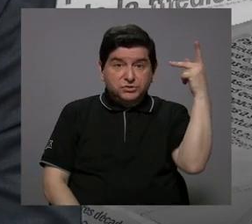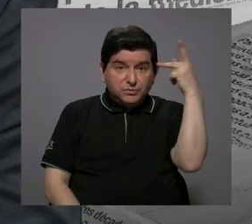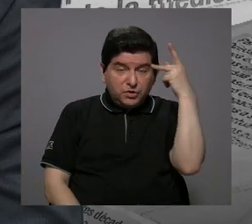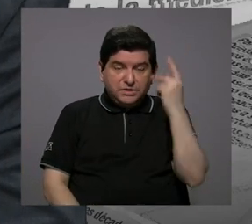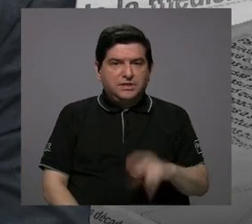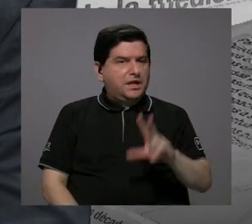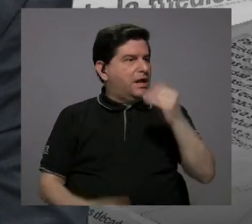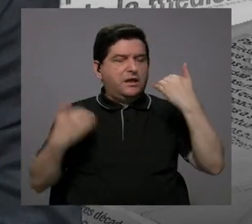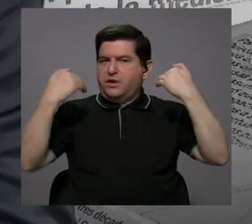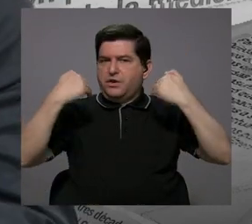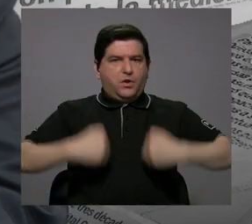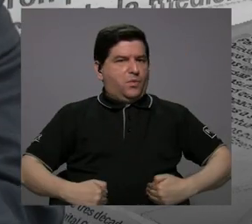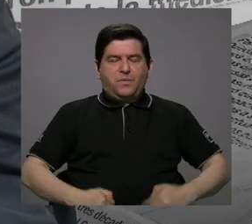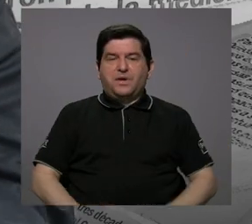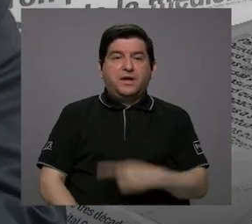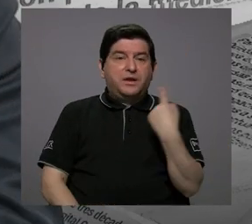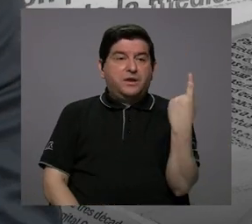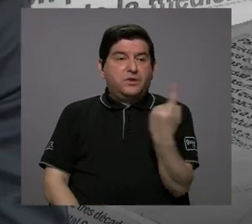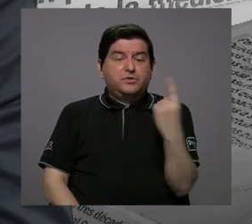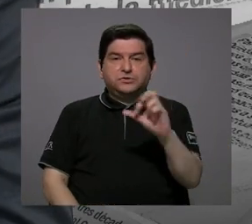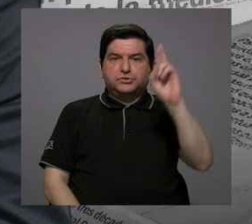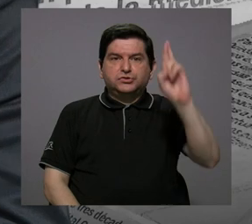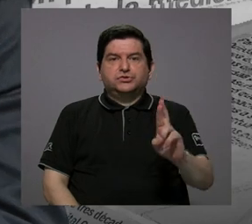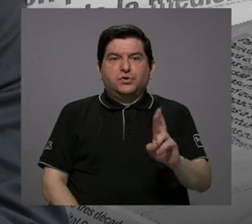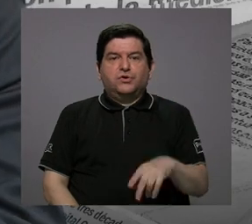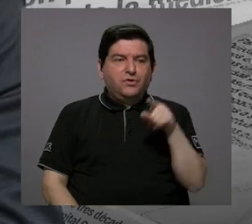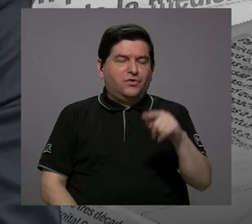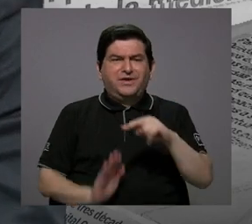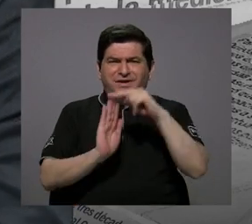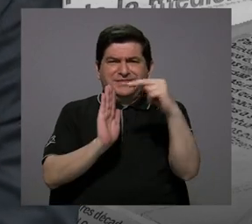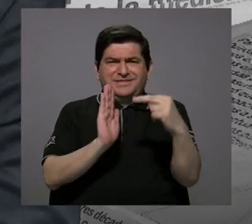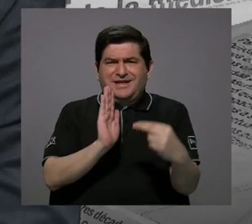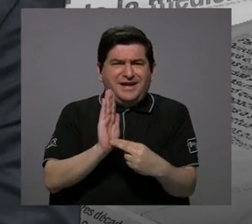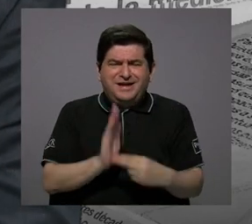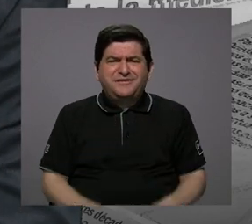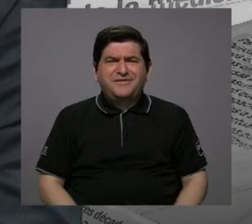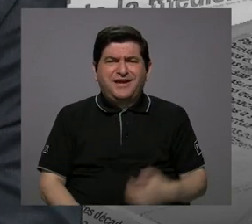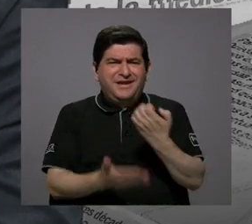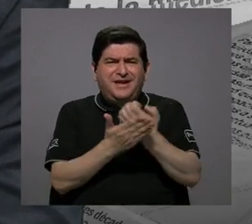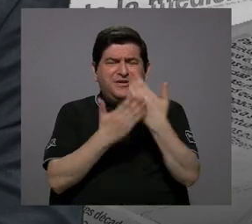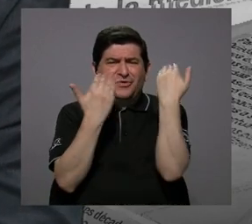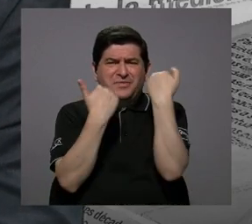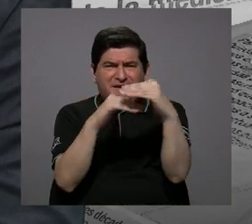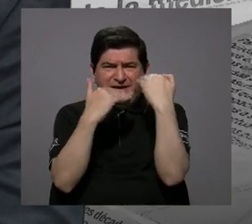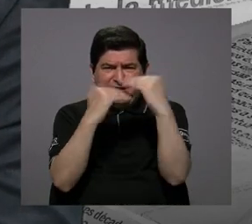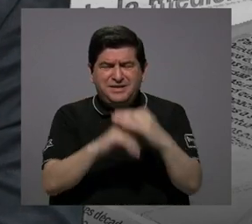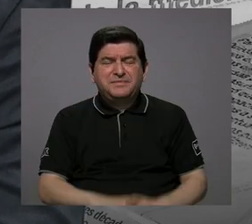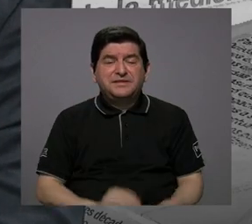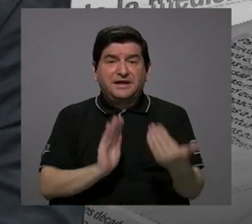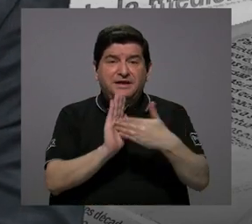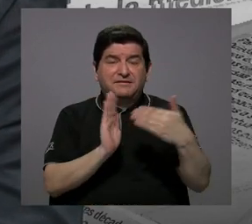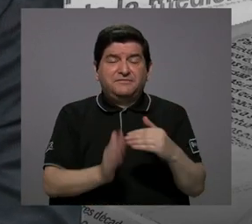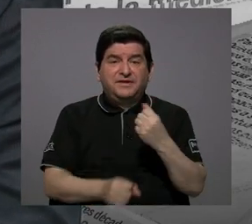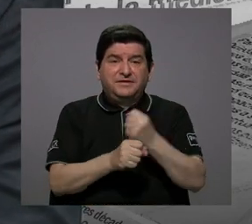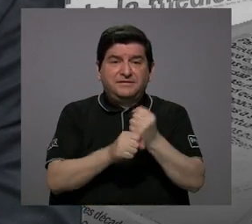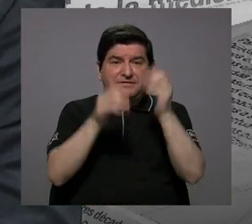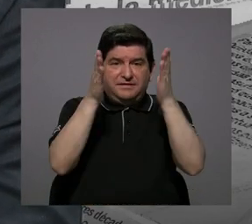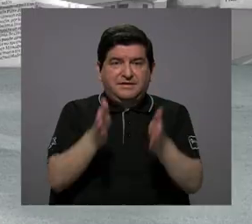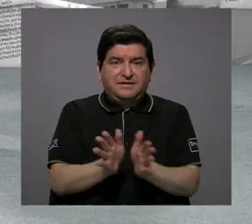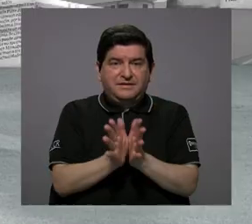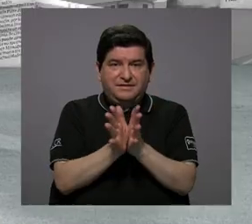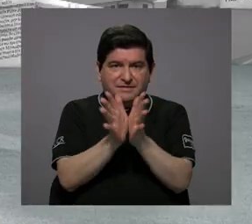inhumana, solamente en Costa Rica se ve esa regla fiscal que golpea el bolsillo de los trabajadores del sector público